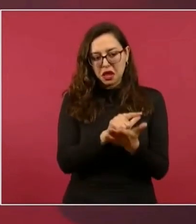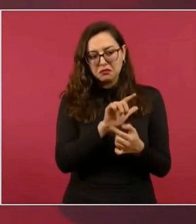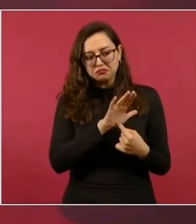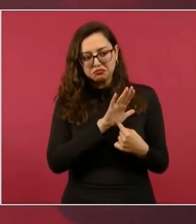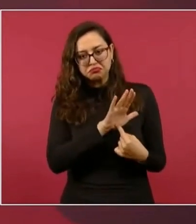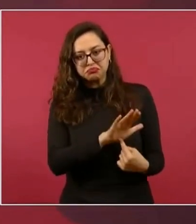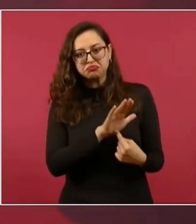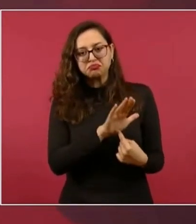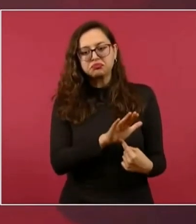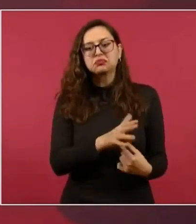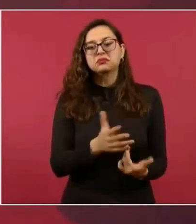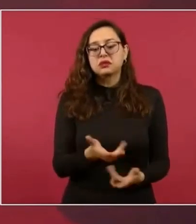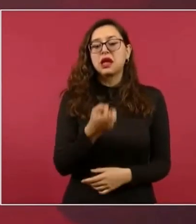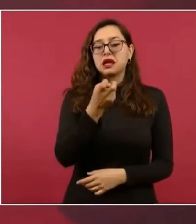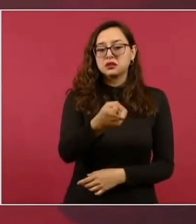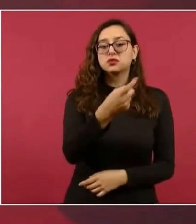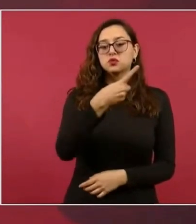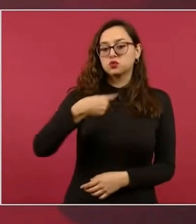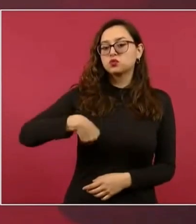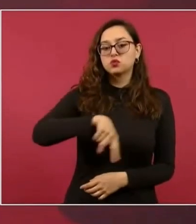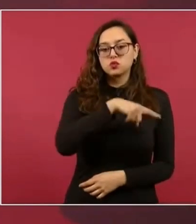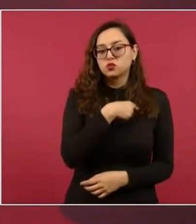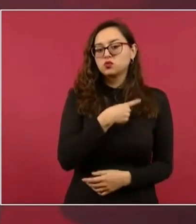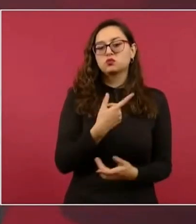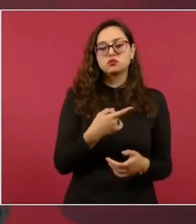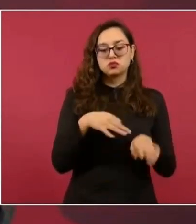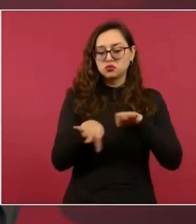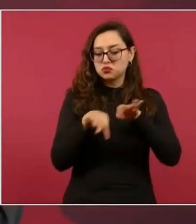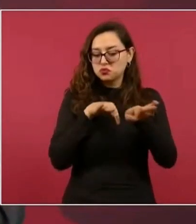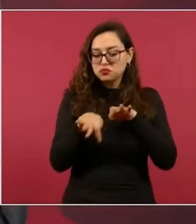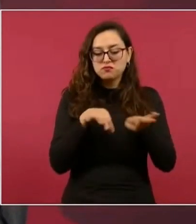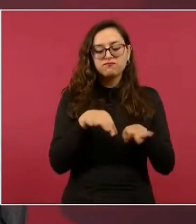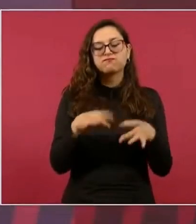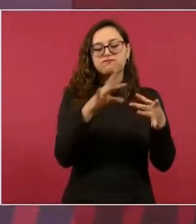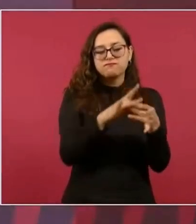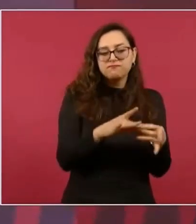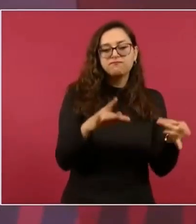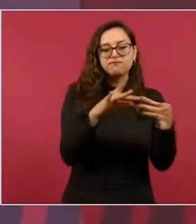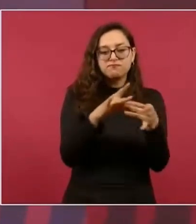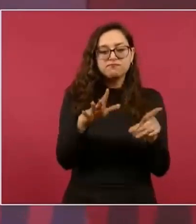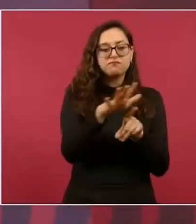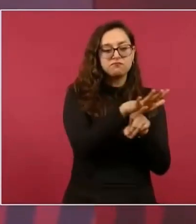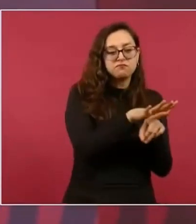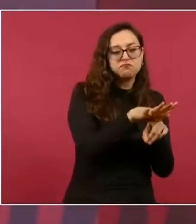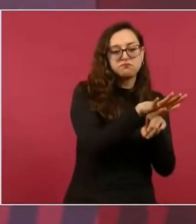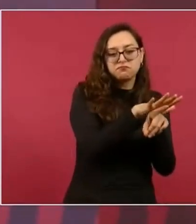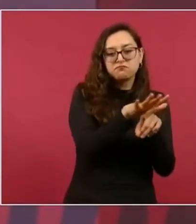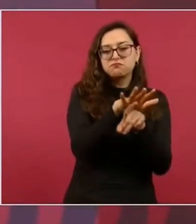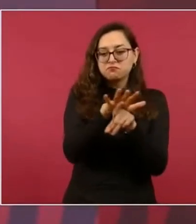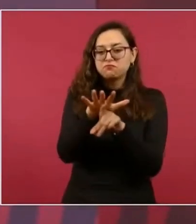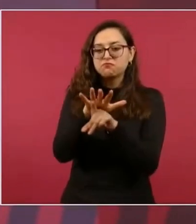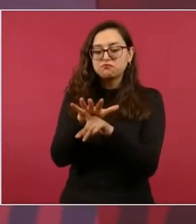se está buscando que los aviones de carga